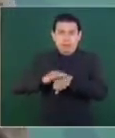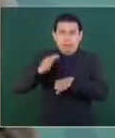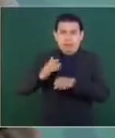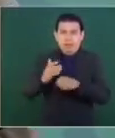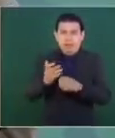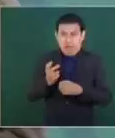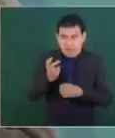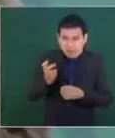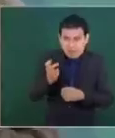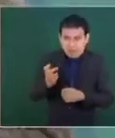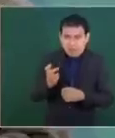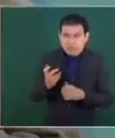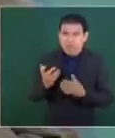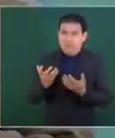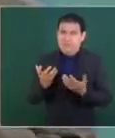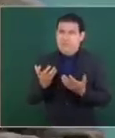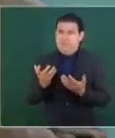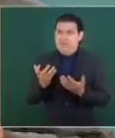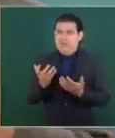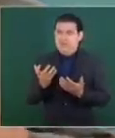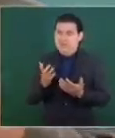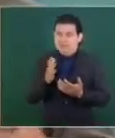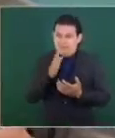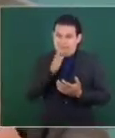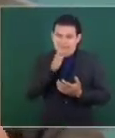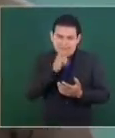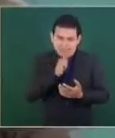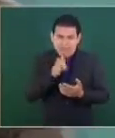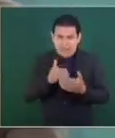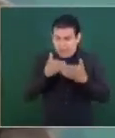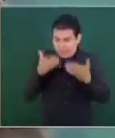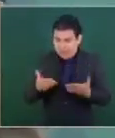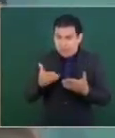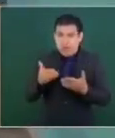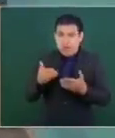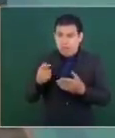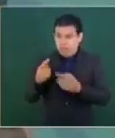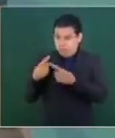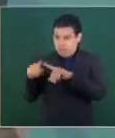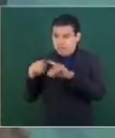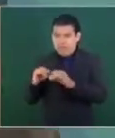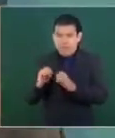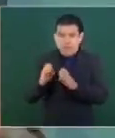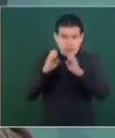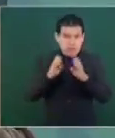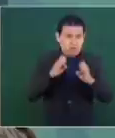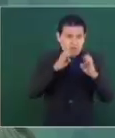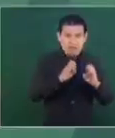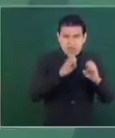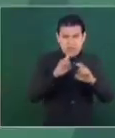Entonces, ojalá y se renueven estas instituciones, todas.